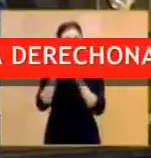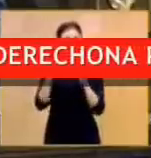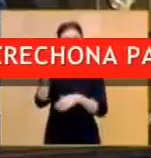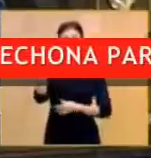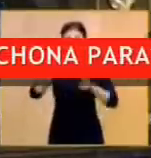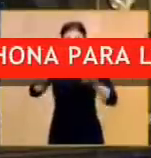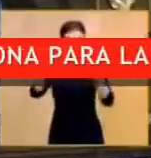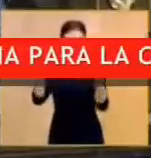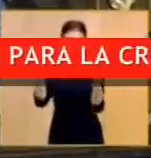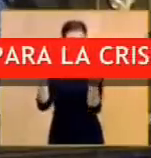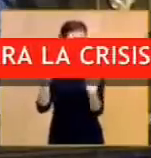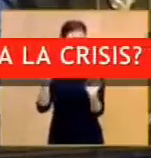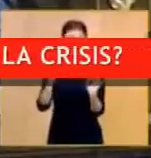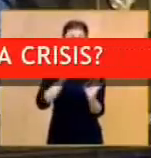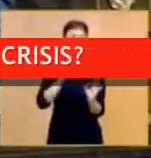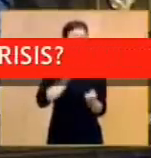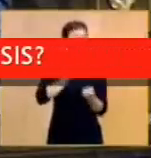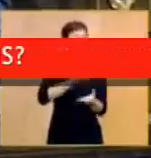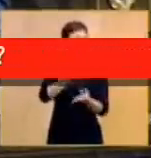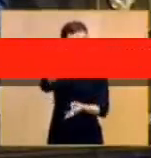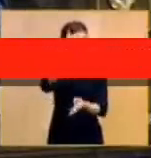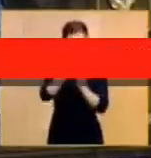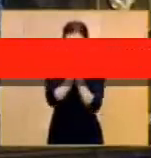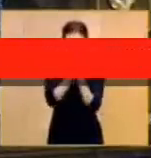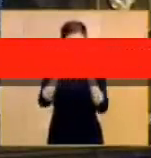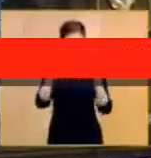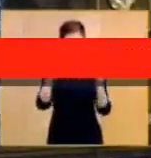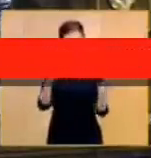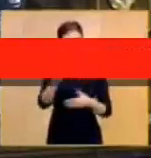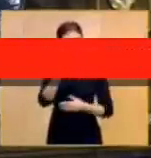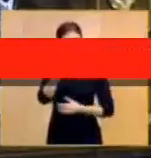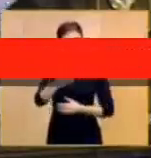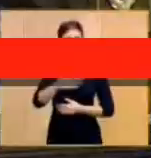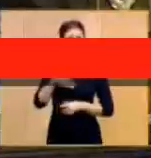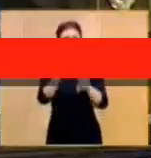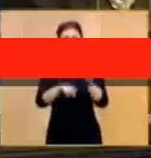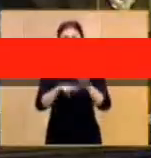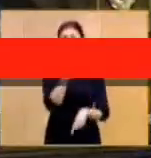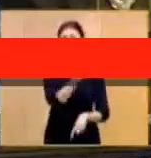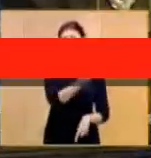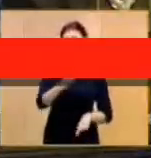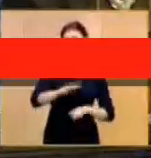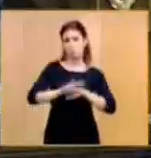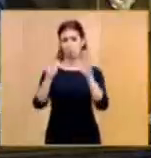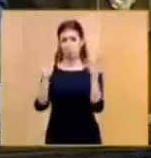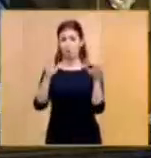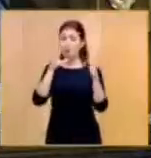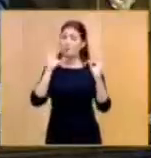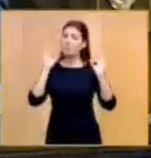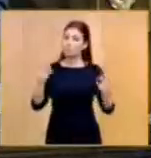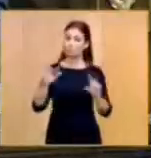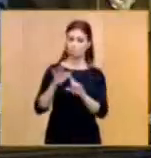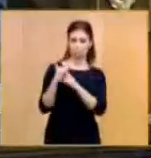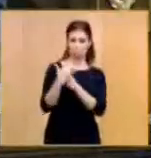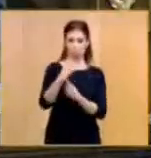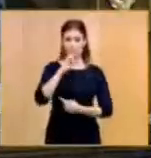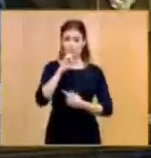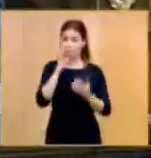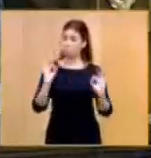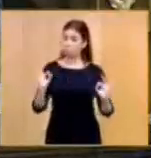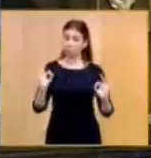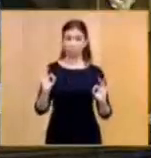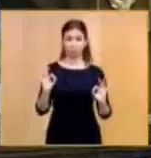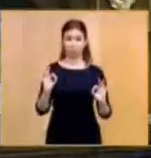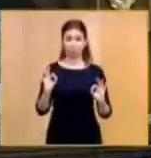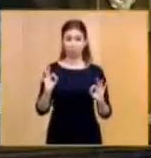deudas contraídas. No quiero emplear calificativos dramáticos, señoría. Este es el panorama en el que nos movemos.